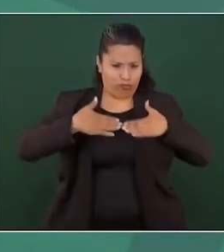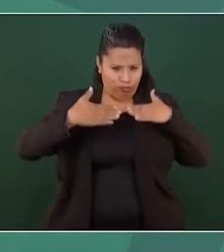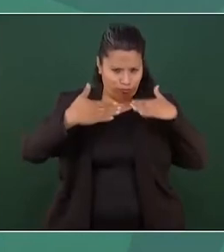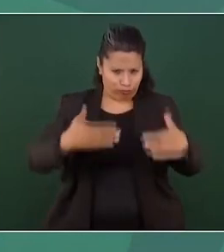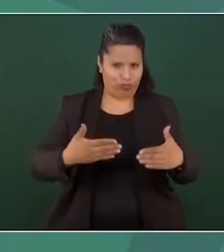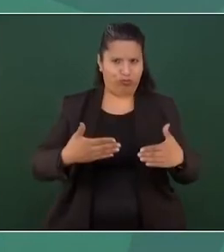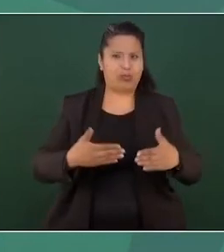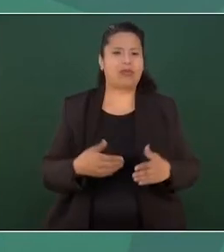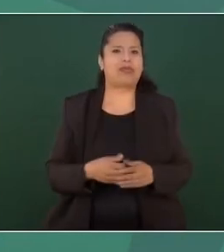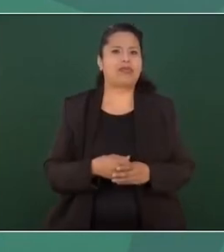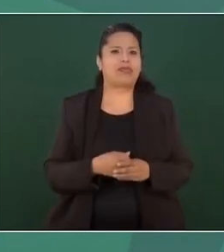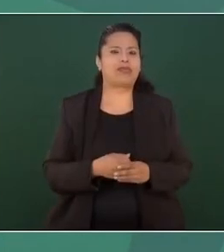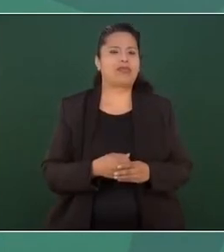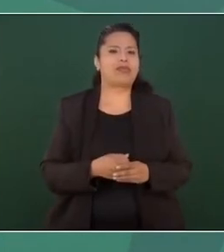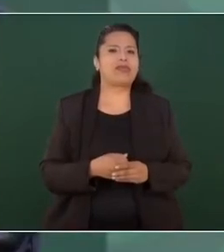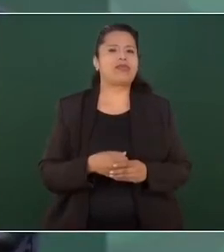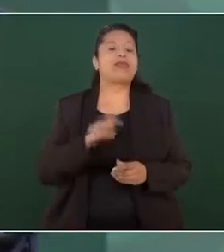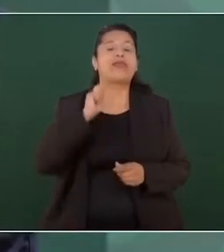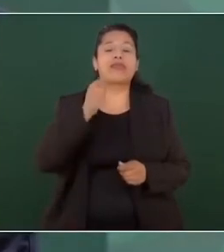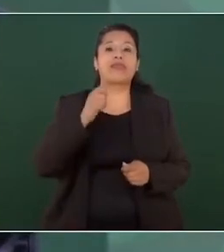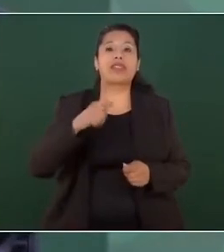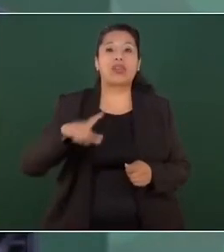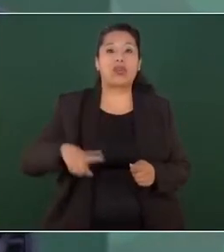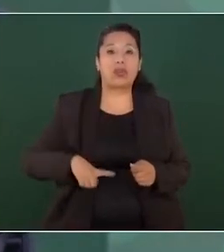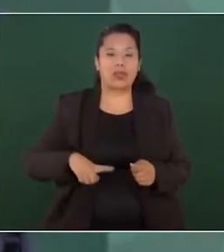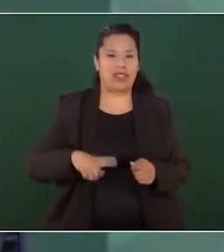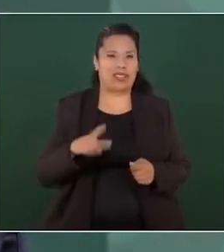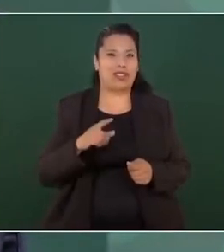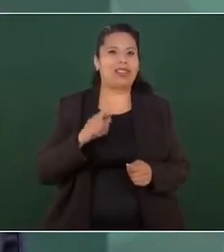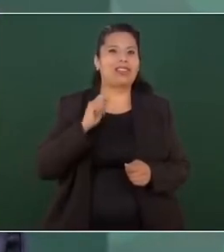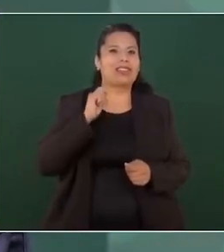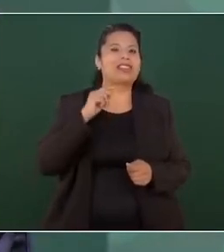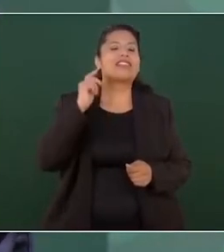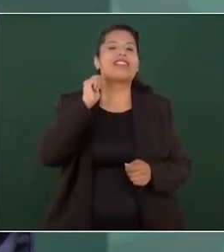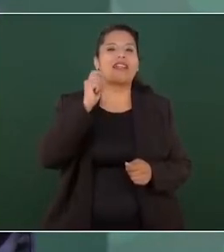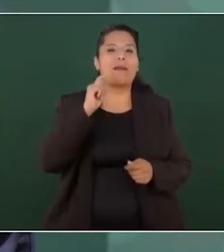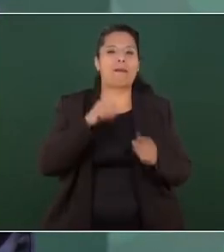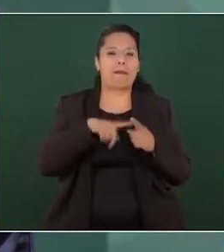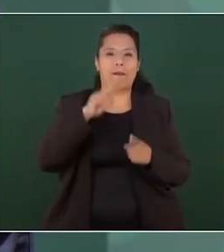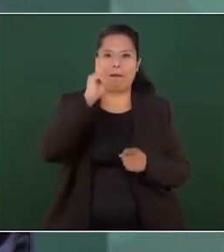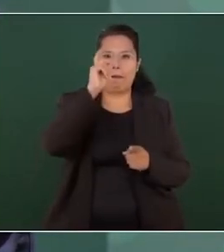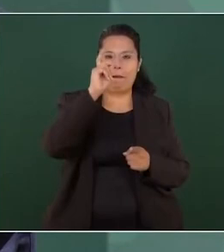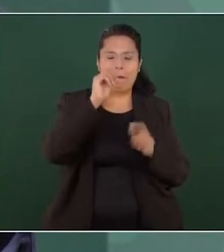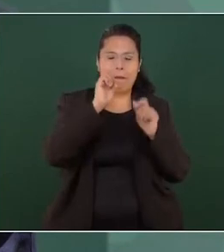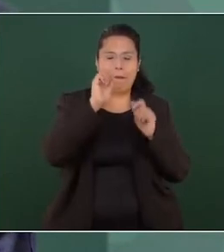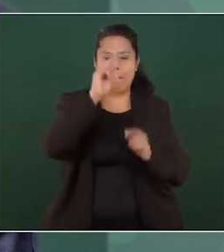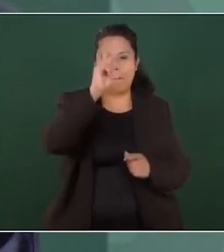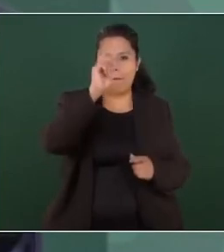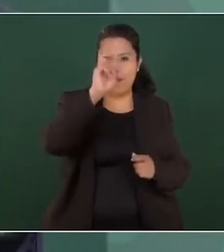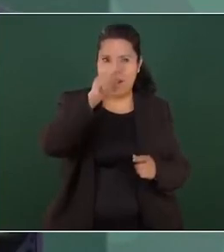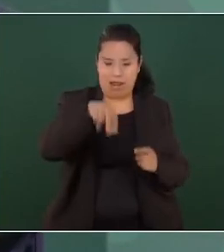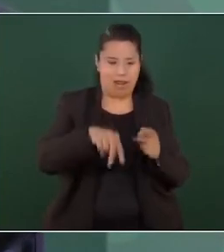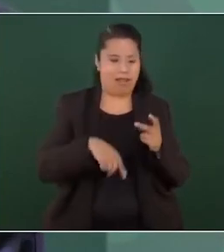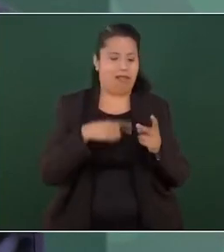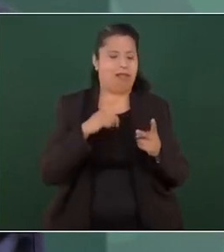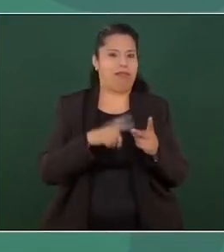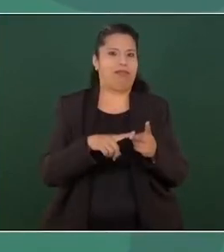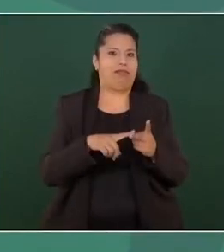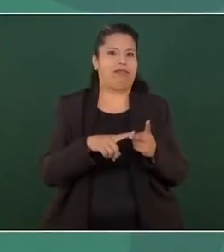que los gobernadores del PAN, los gobernadores